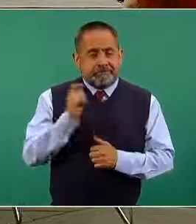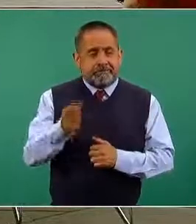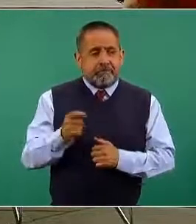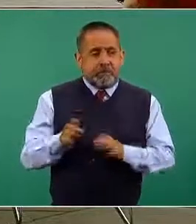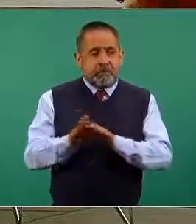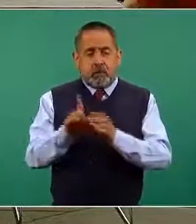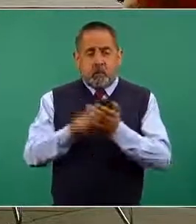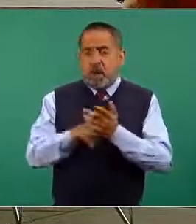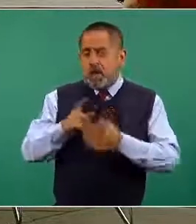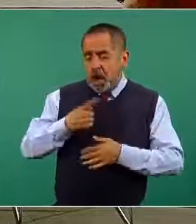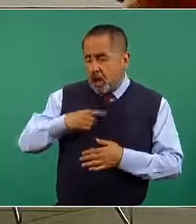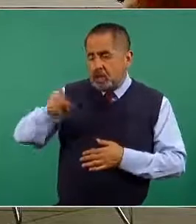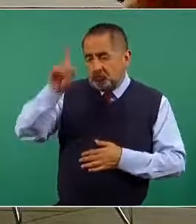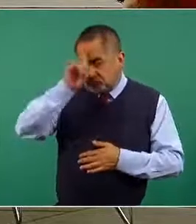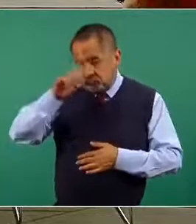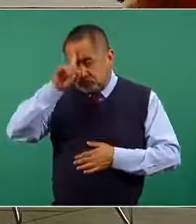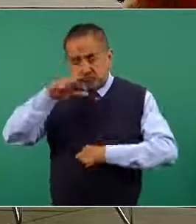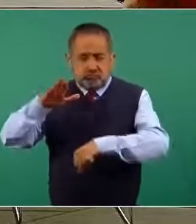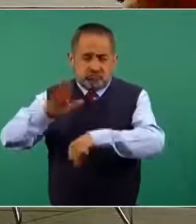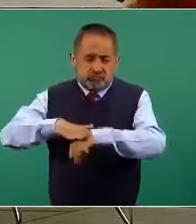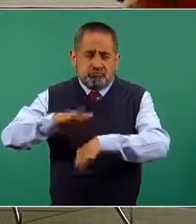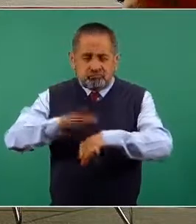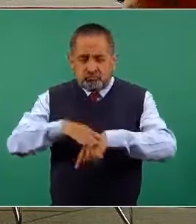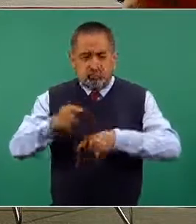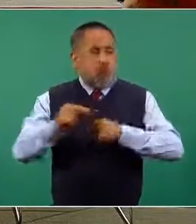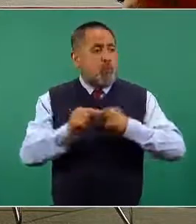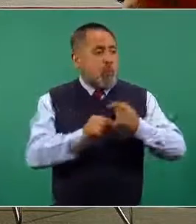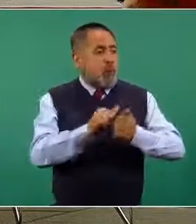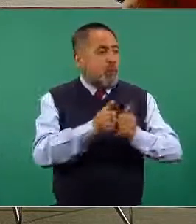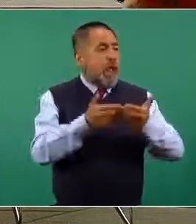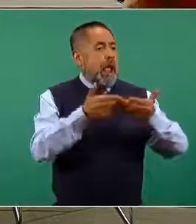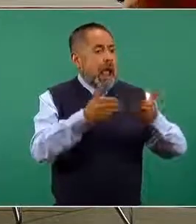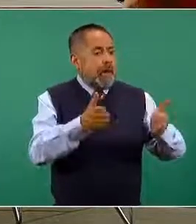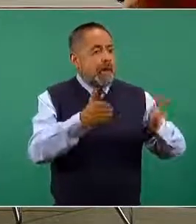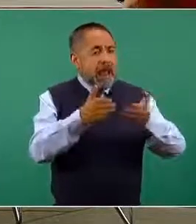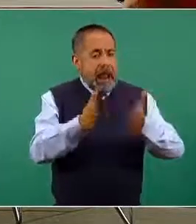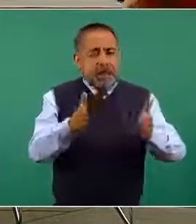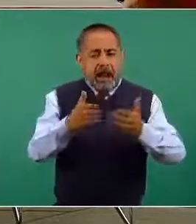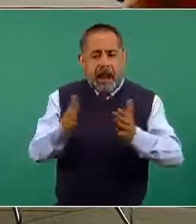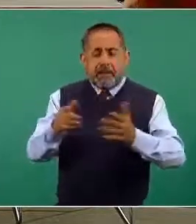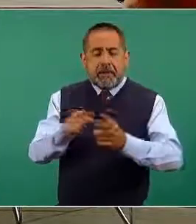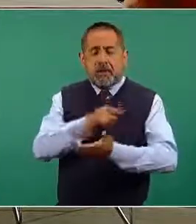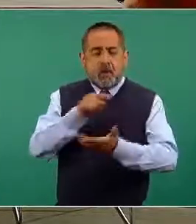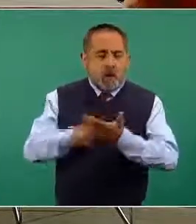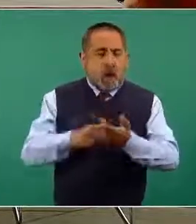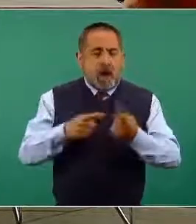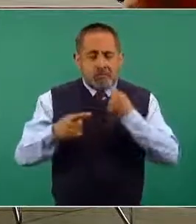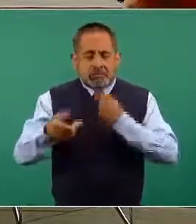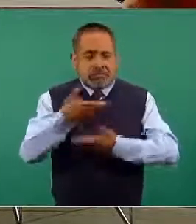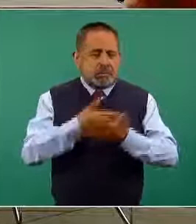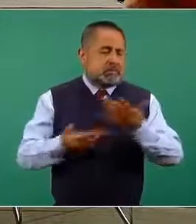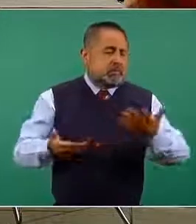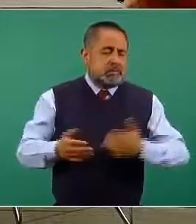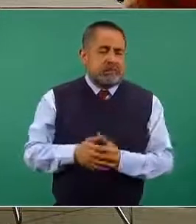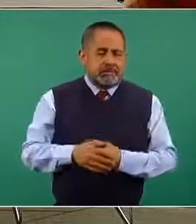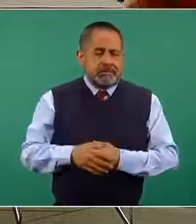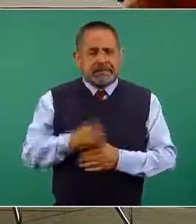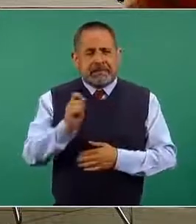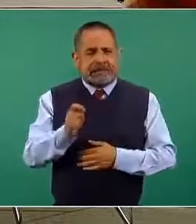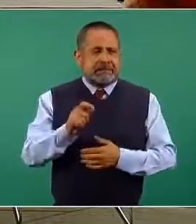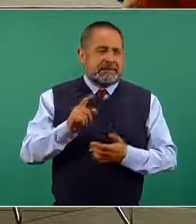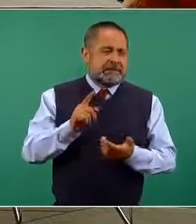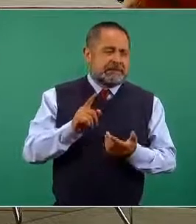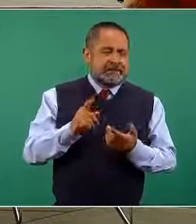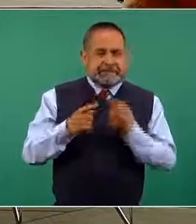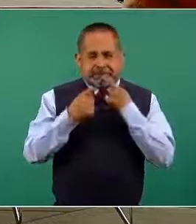cuáles serían las recomendaciones de cómo ir abriendo las actividades socioeconómicas y de acuerdo al nivel de riesgo